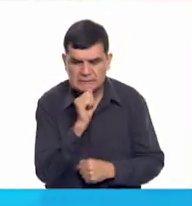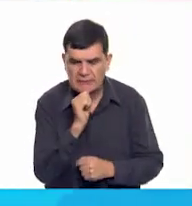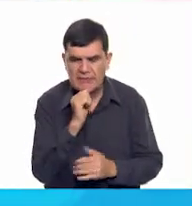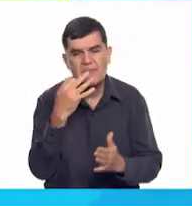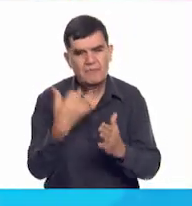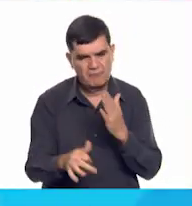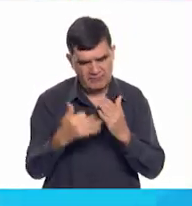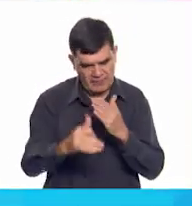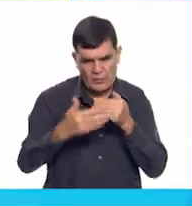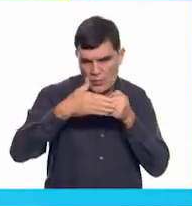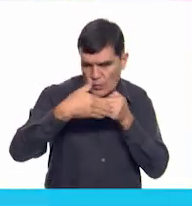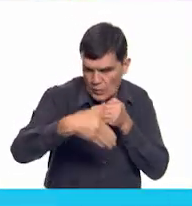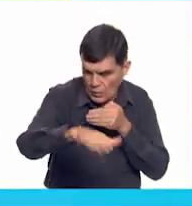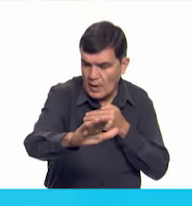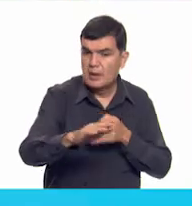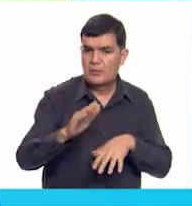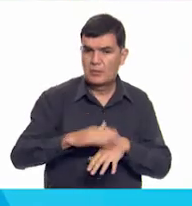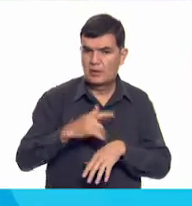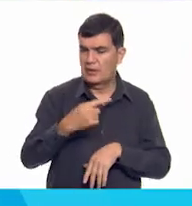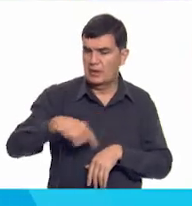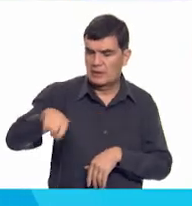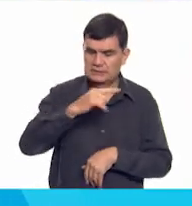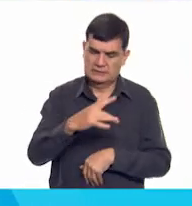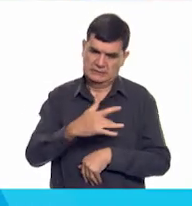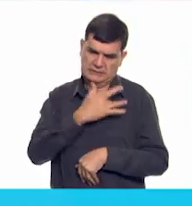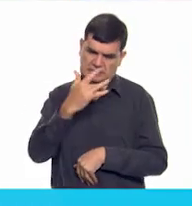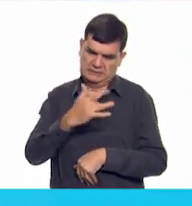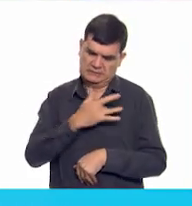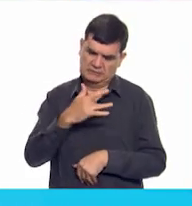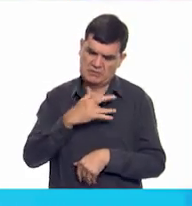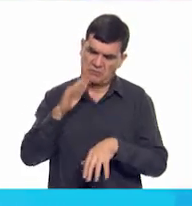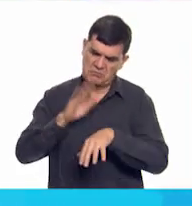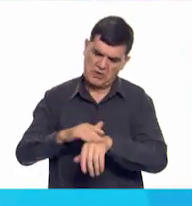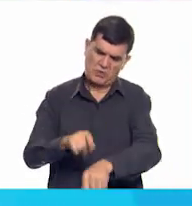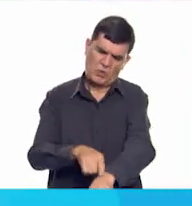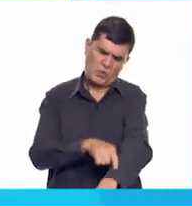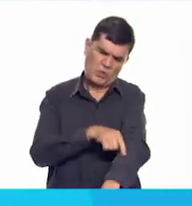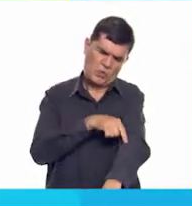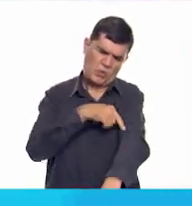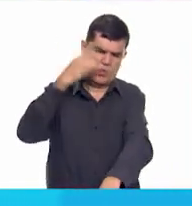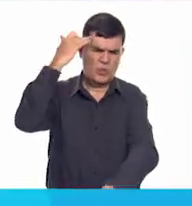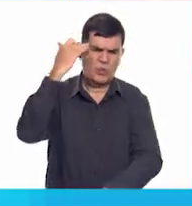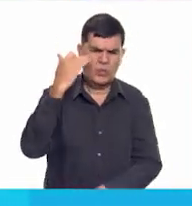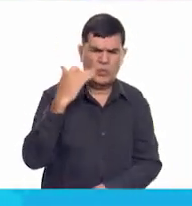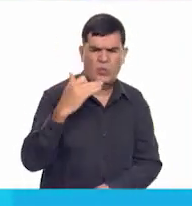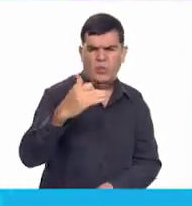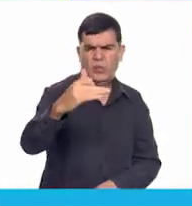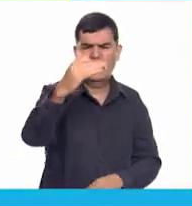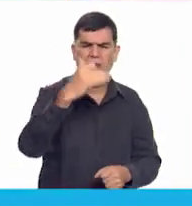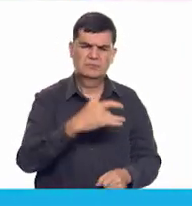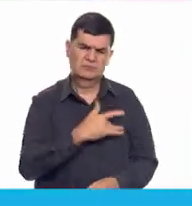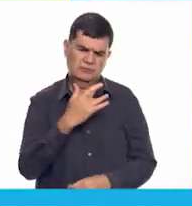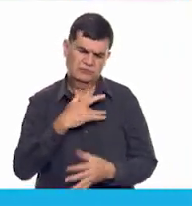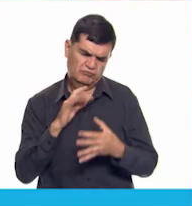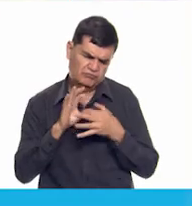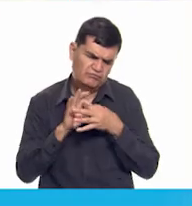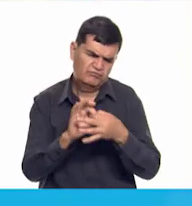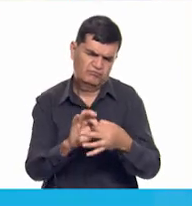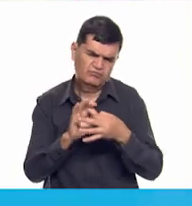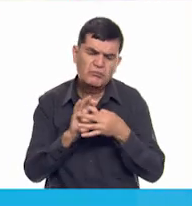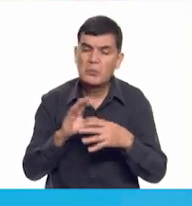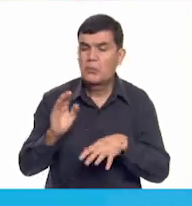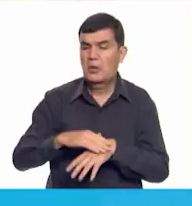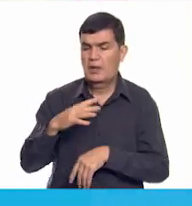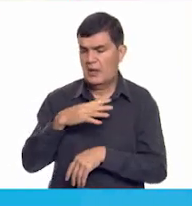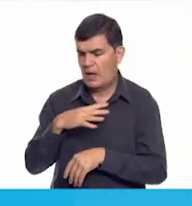recorrer. Porque nuestros sentimientos deben durar mucho tiempo, ya que nos ayudan a